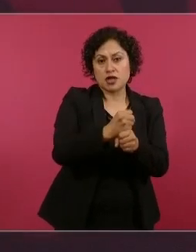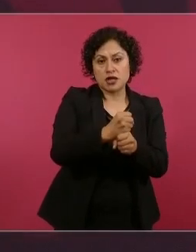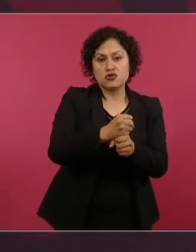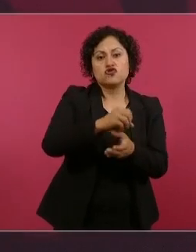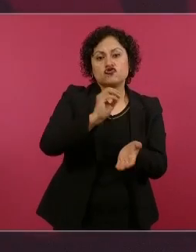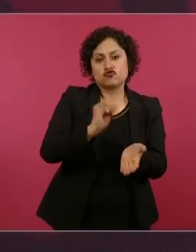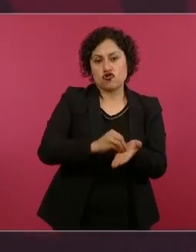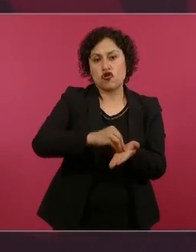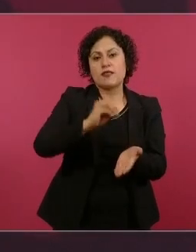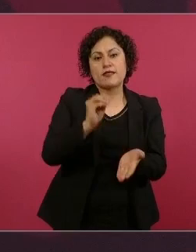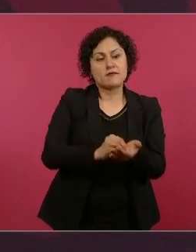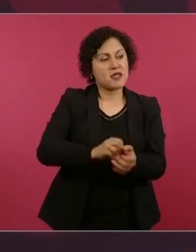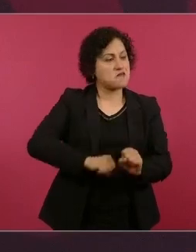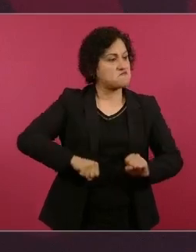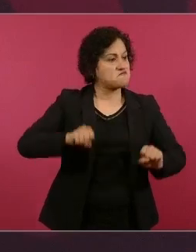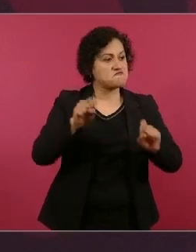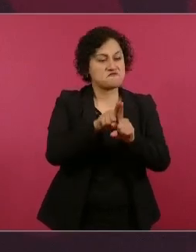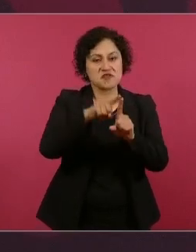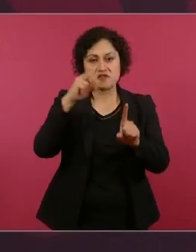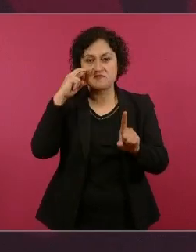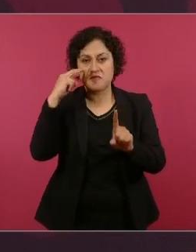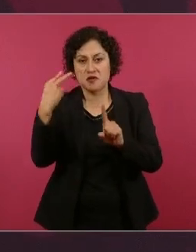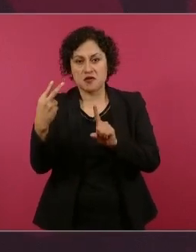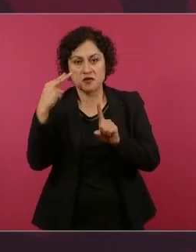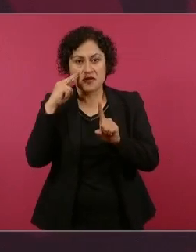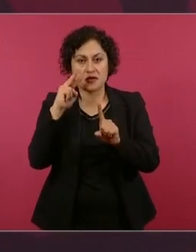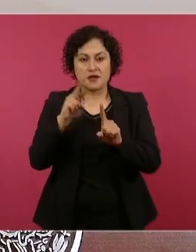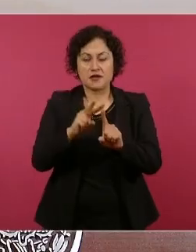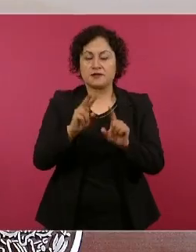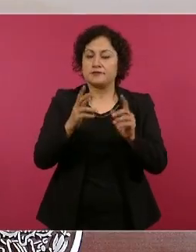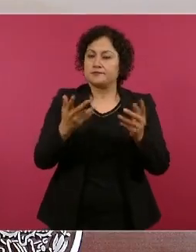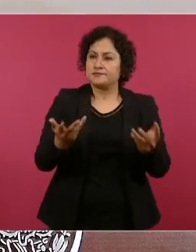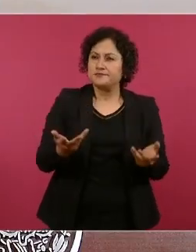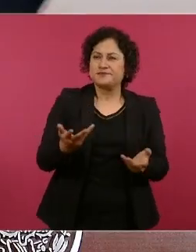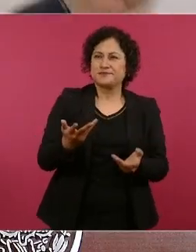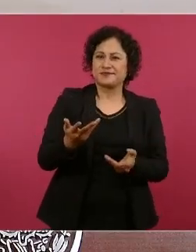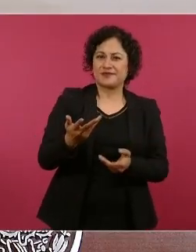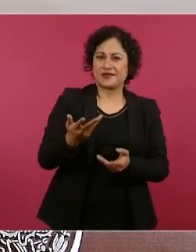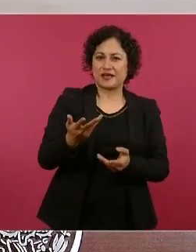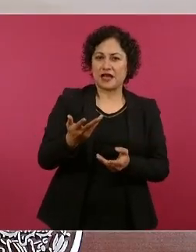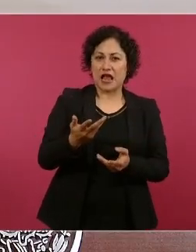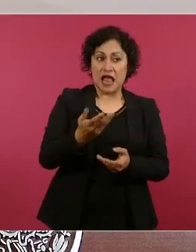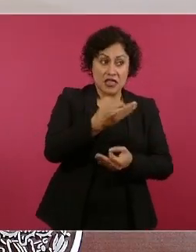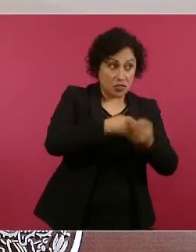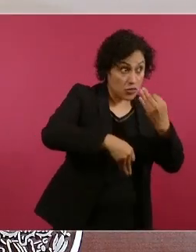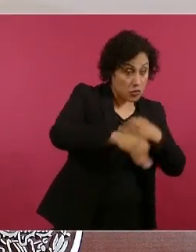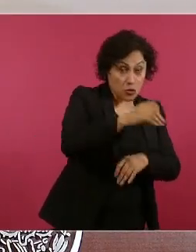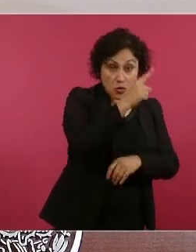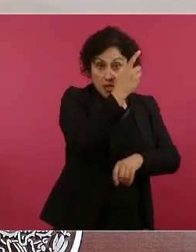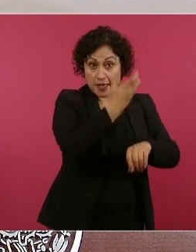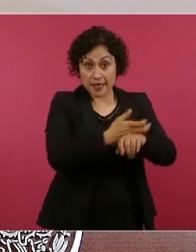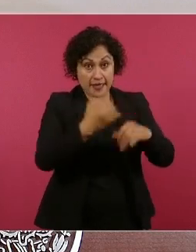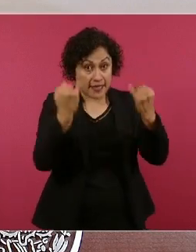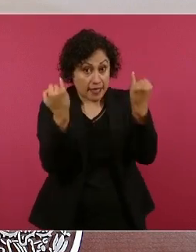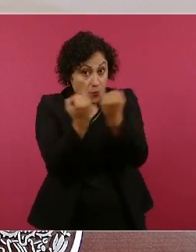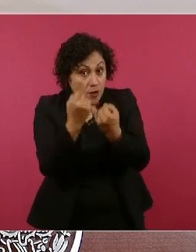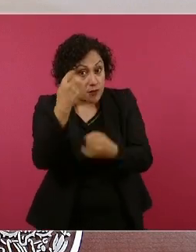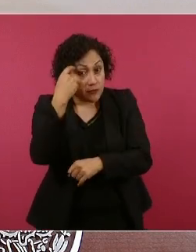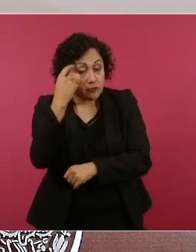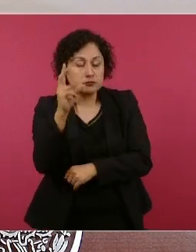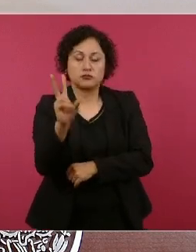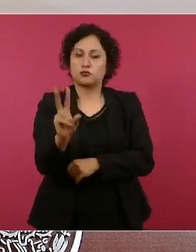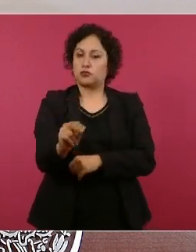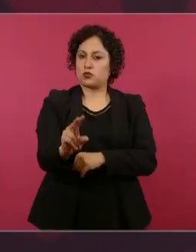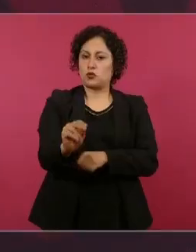presidente Biden siempre es respetuoso y dice nuestro trato